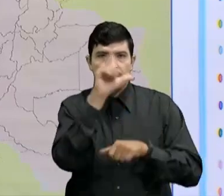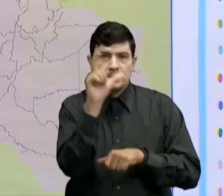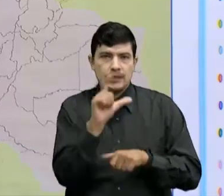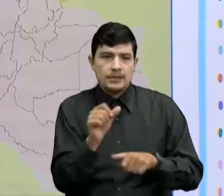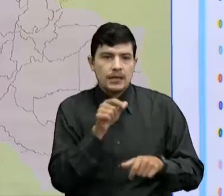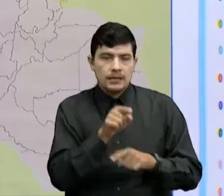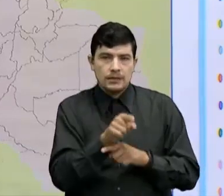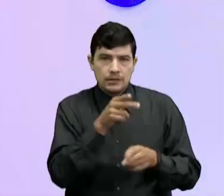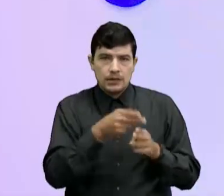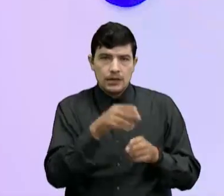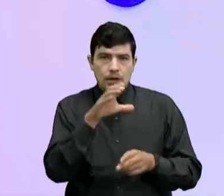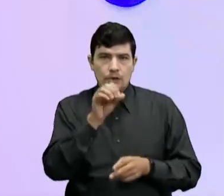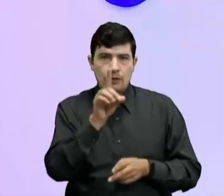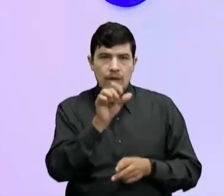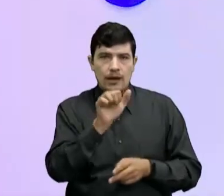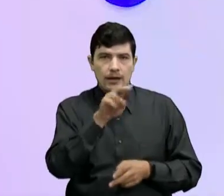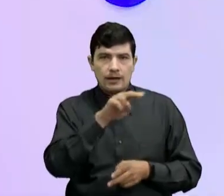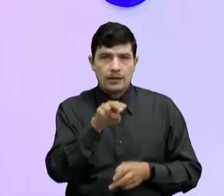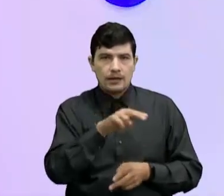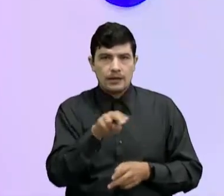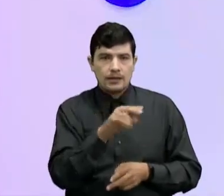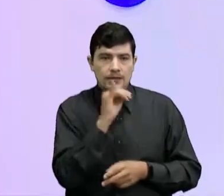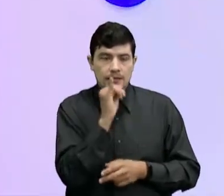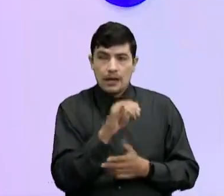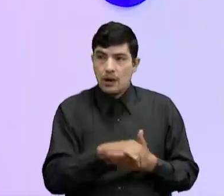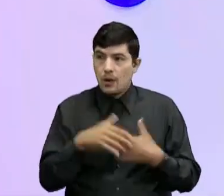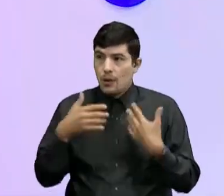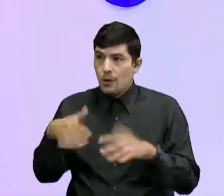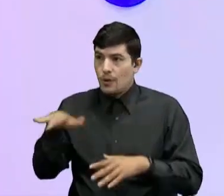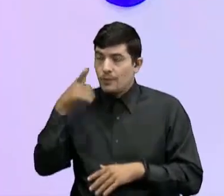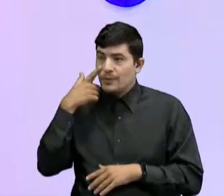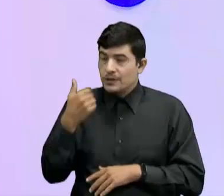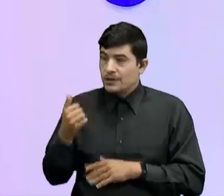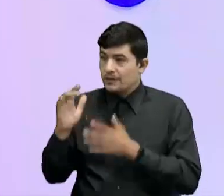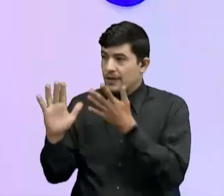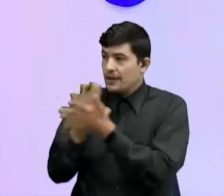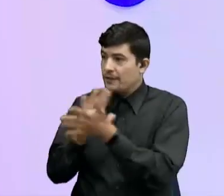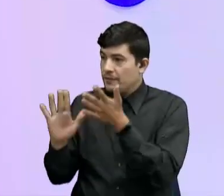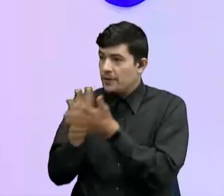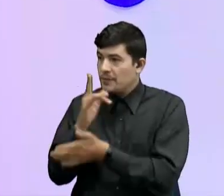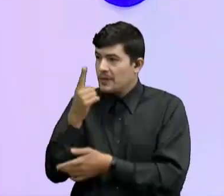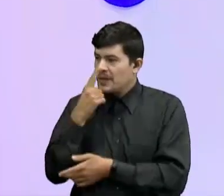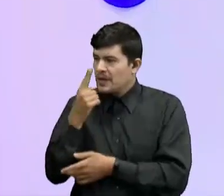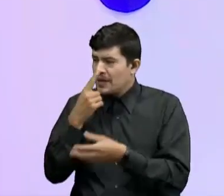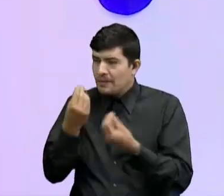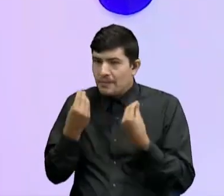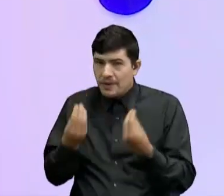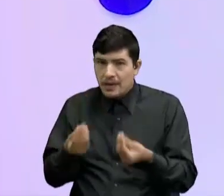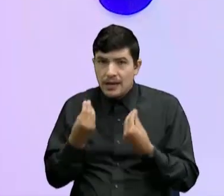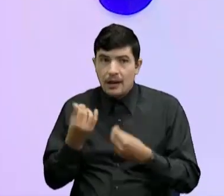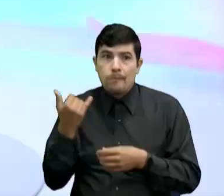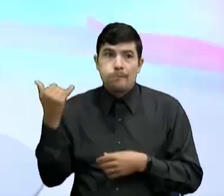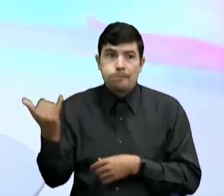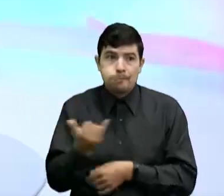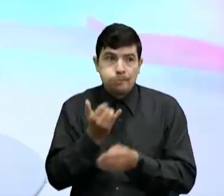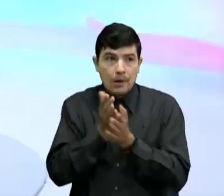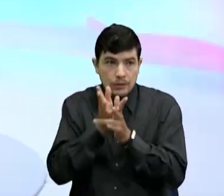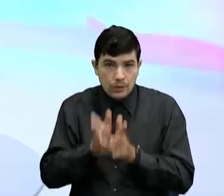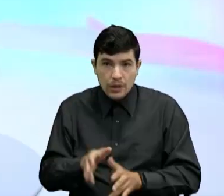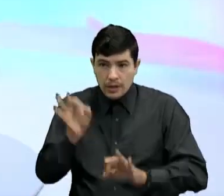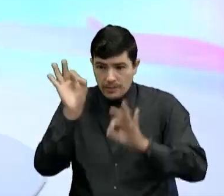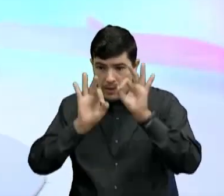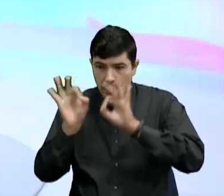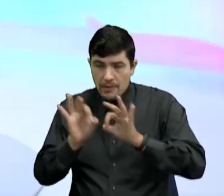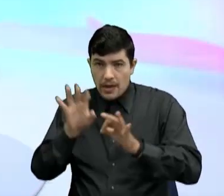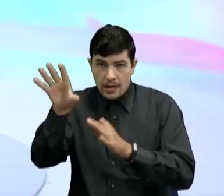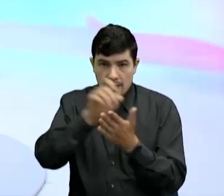Se llama Codazzi Qué chévere Bea Pues un súper dato curioso Para que los chicos allá Vayan anotando en su